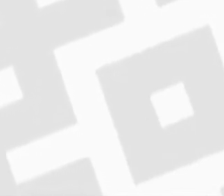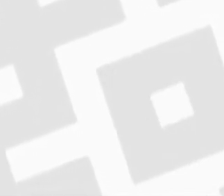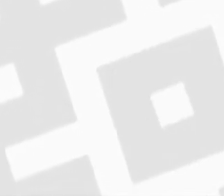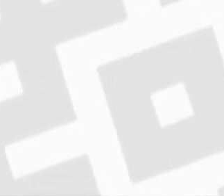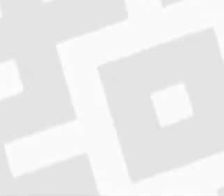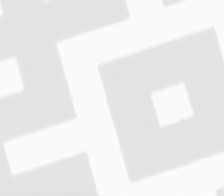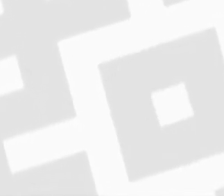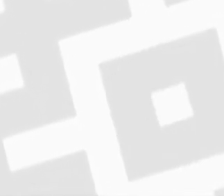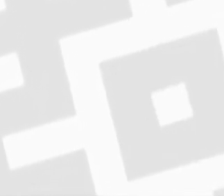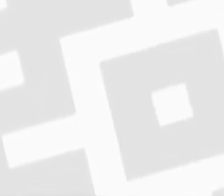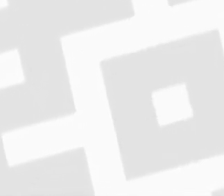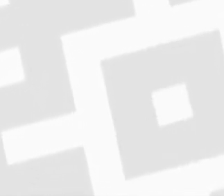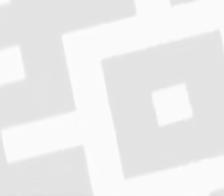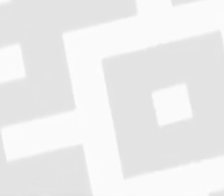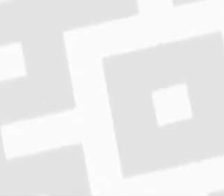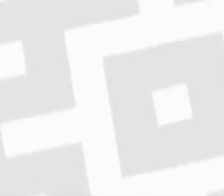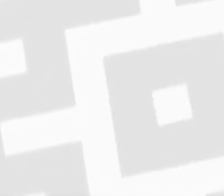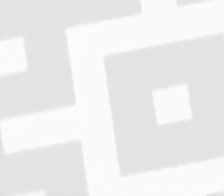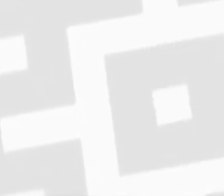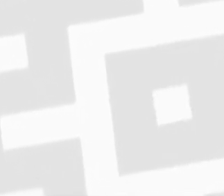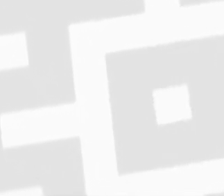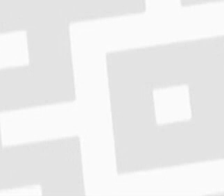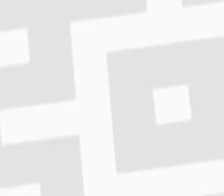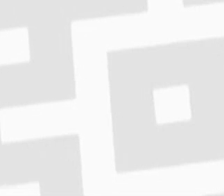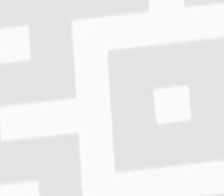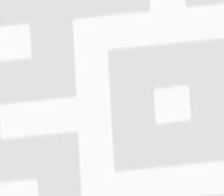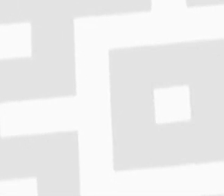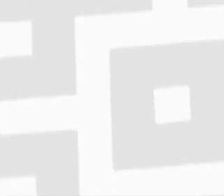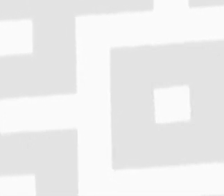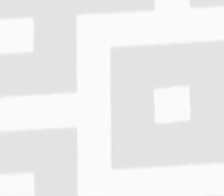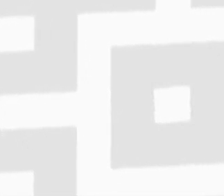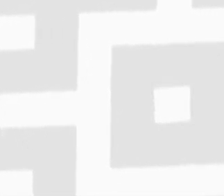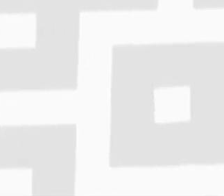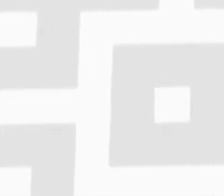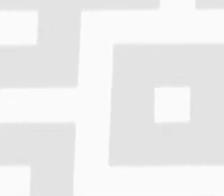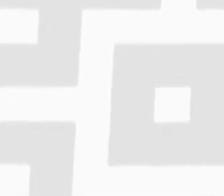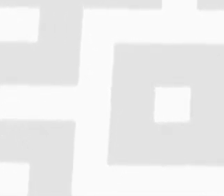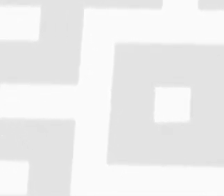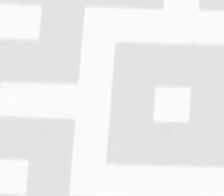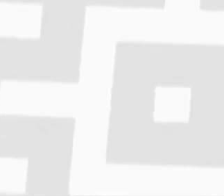Estrategia Estatal contra el coronavirus. Actualización en Veracruz.